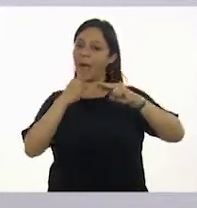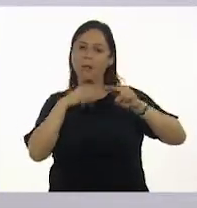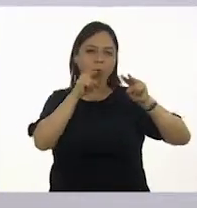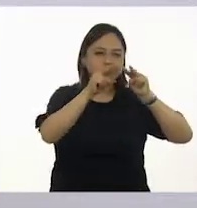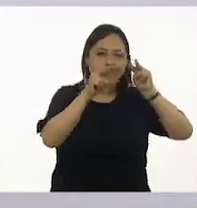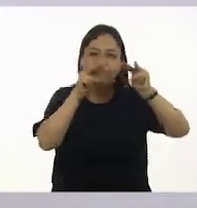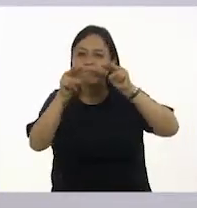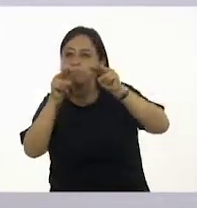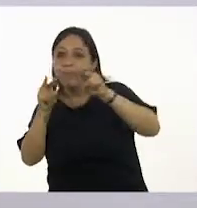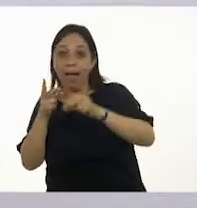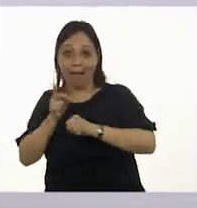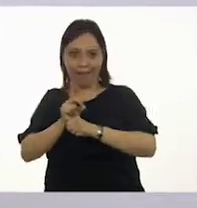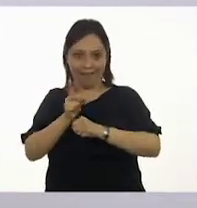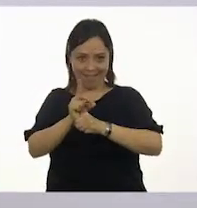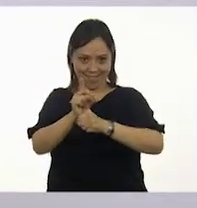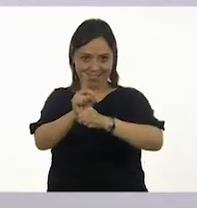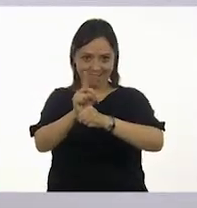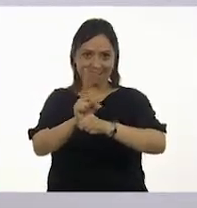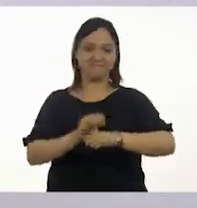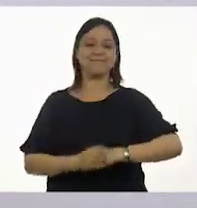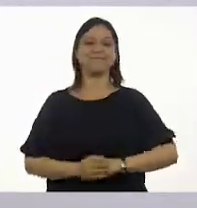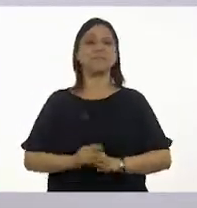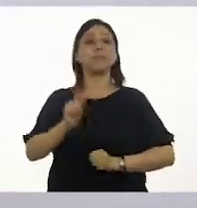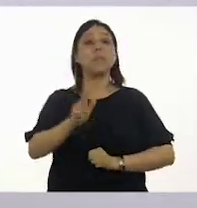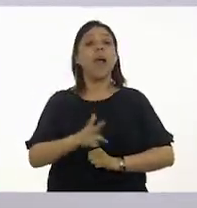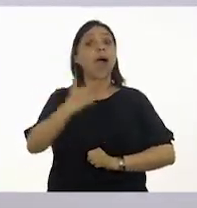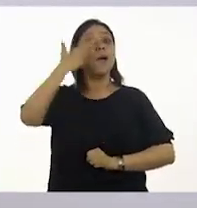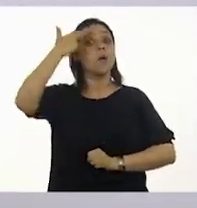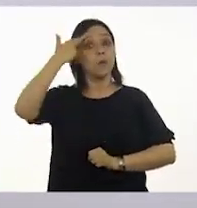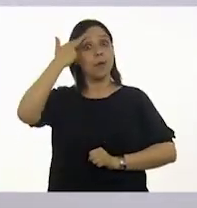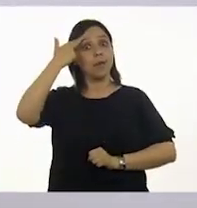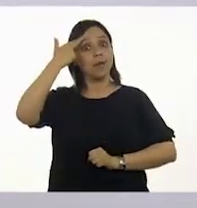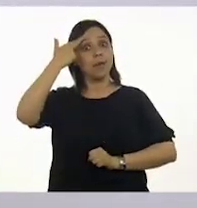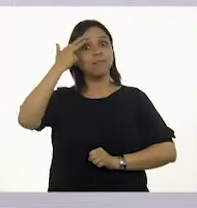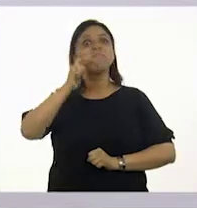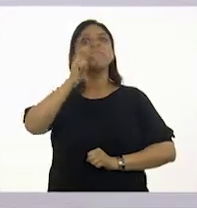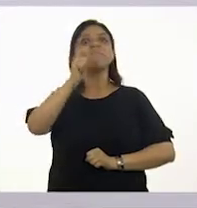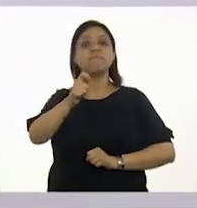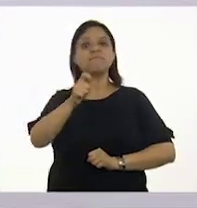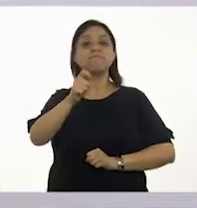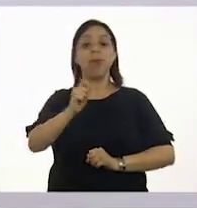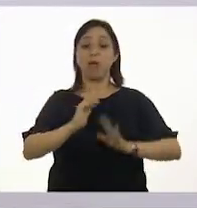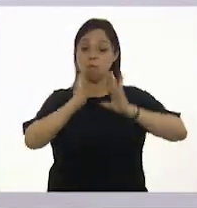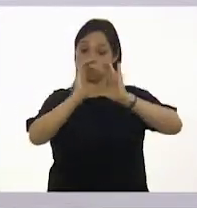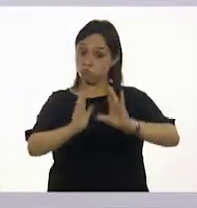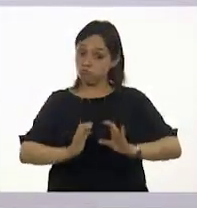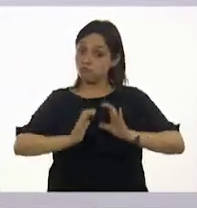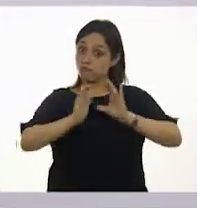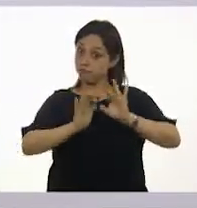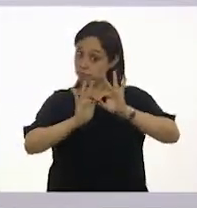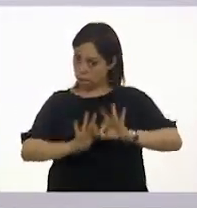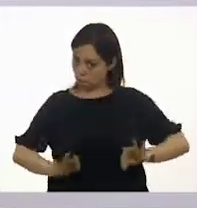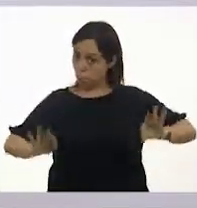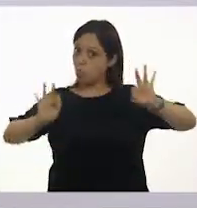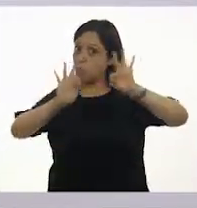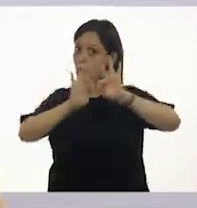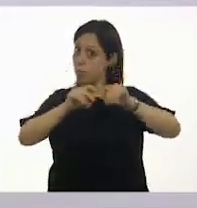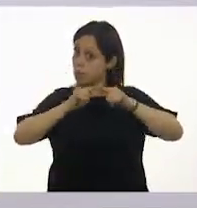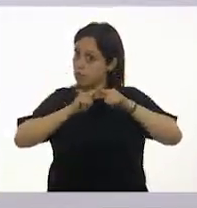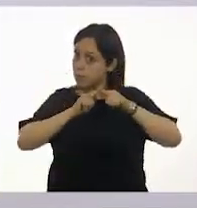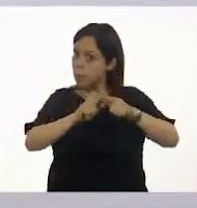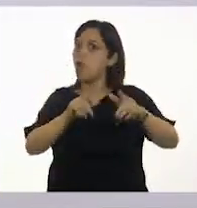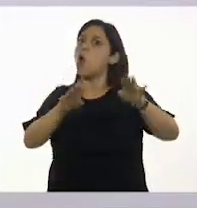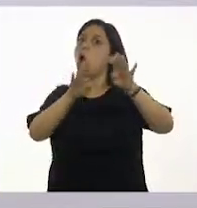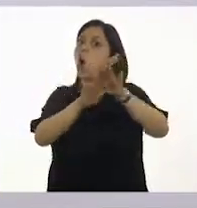ver todos los días! Recuerden que es importante seguir cuidándonos, lavándonos las manos